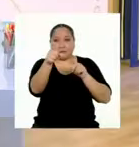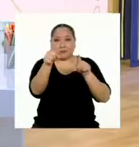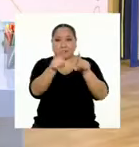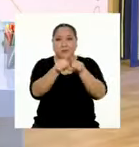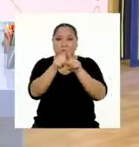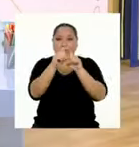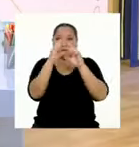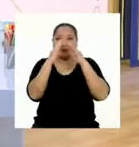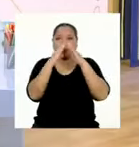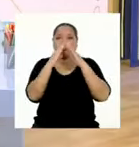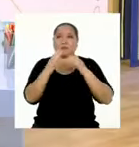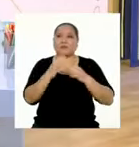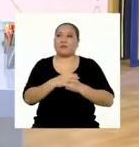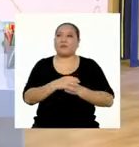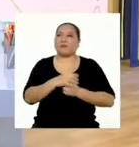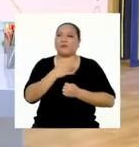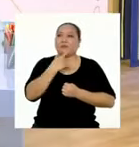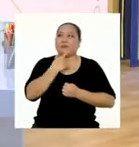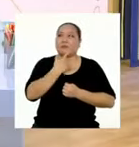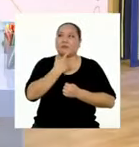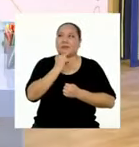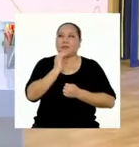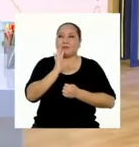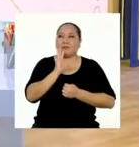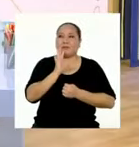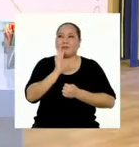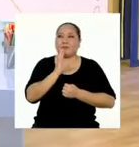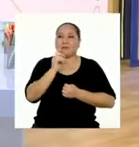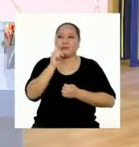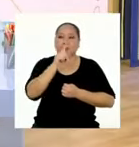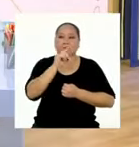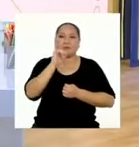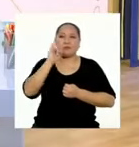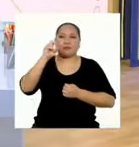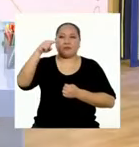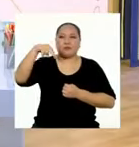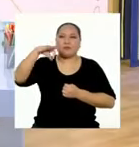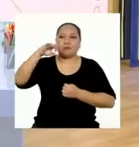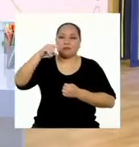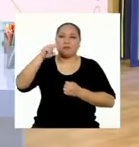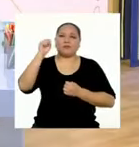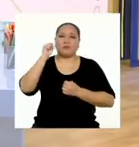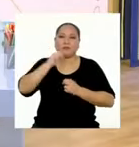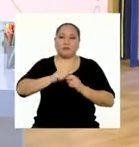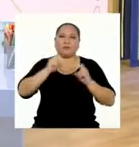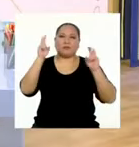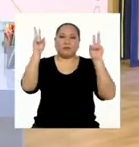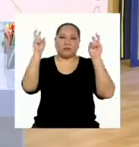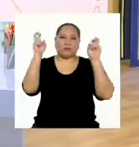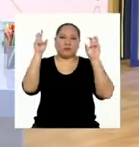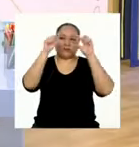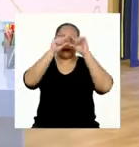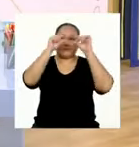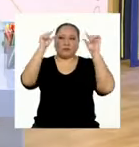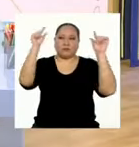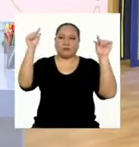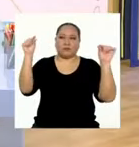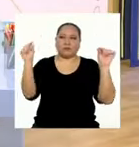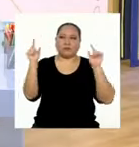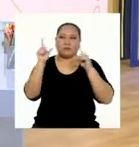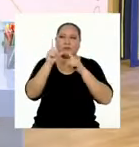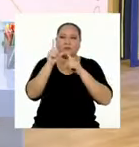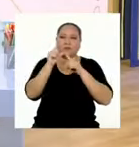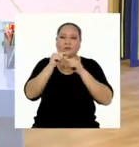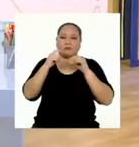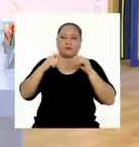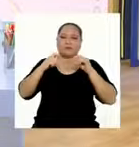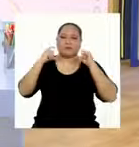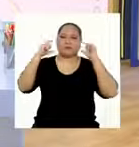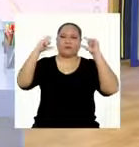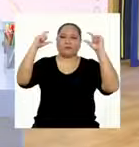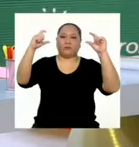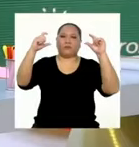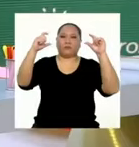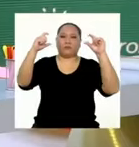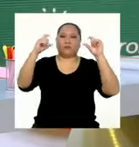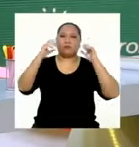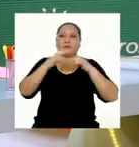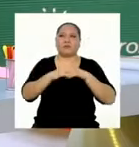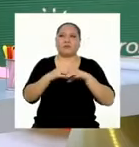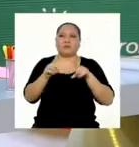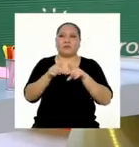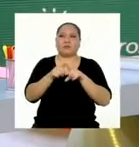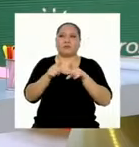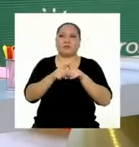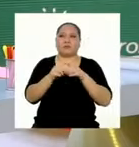también en casa. A ver, profesora, la infografía sí tiene un título que está destacado con una letra más grande y gruesa.